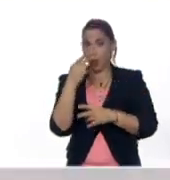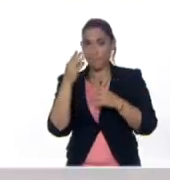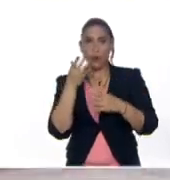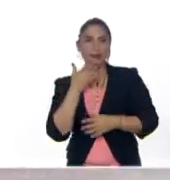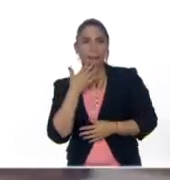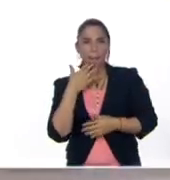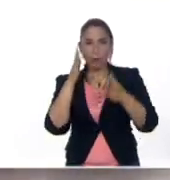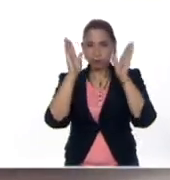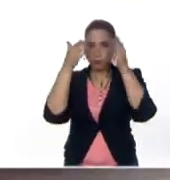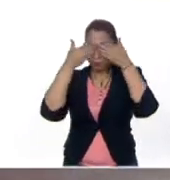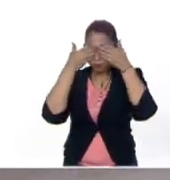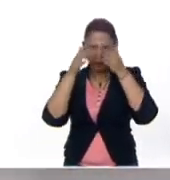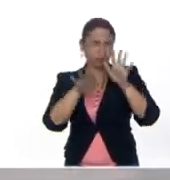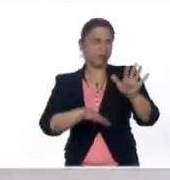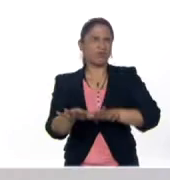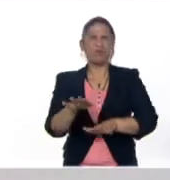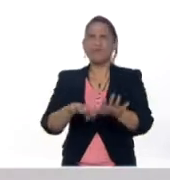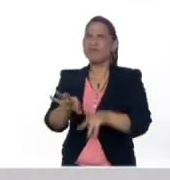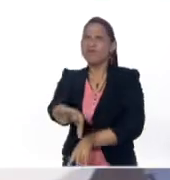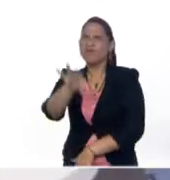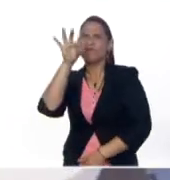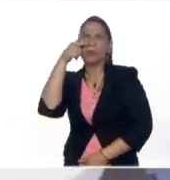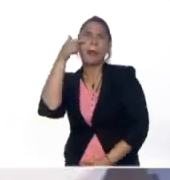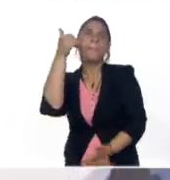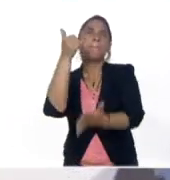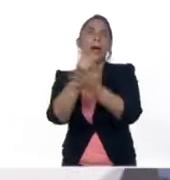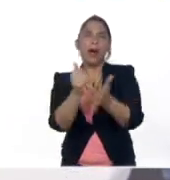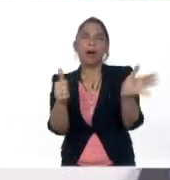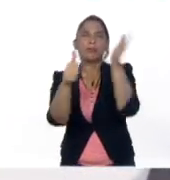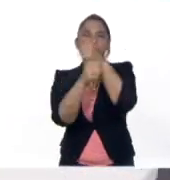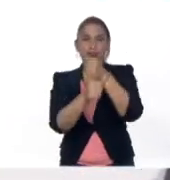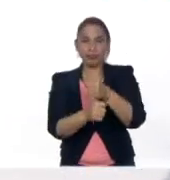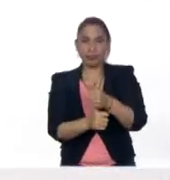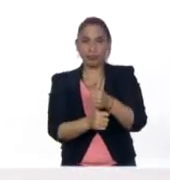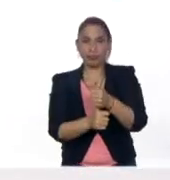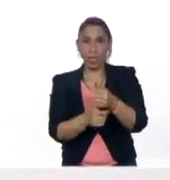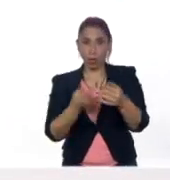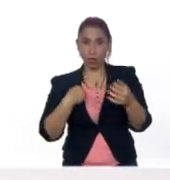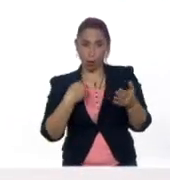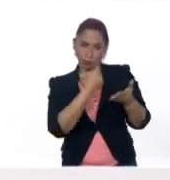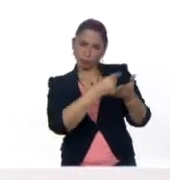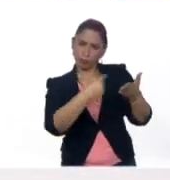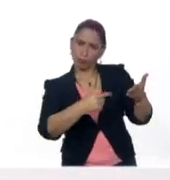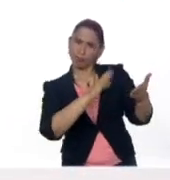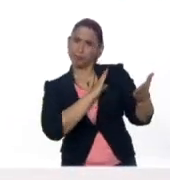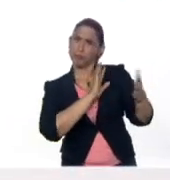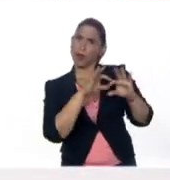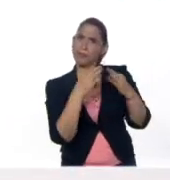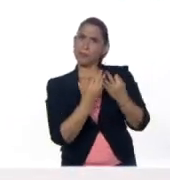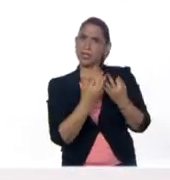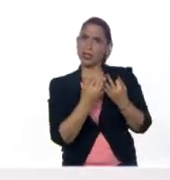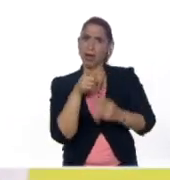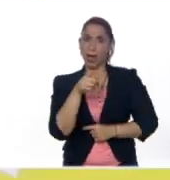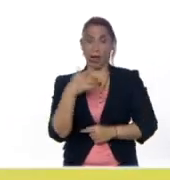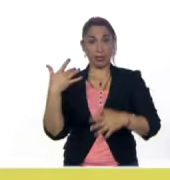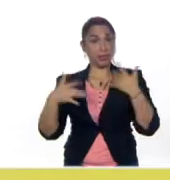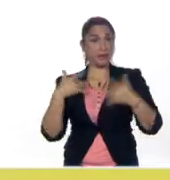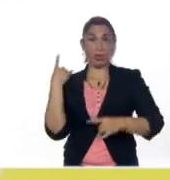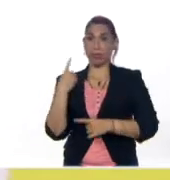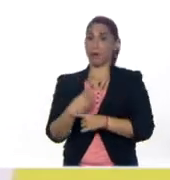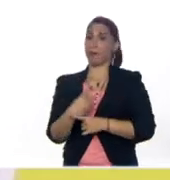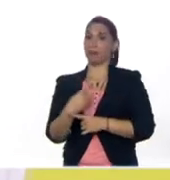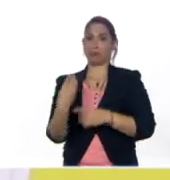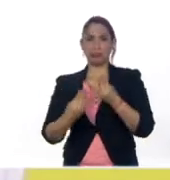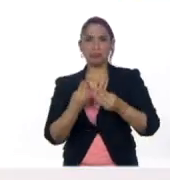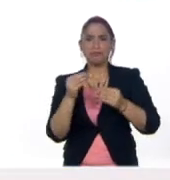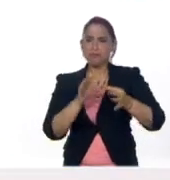toca A ver, a ver, a ver Escribo con mi familia Esta es la actividad que vamos a